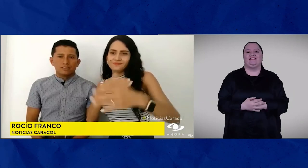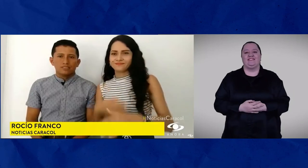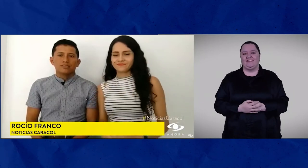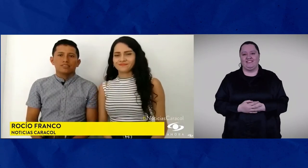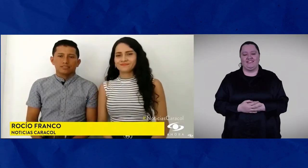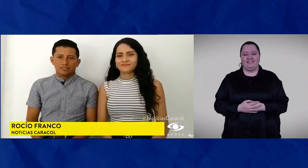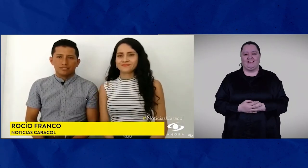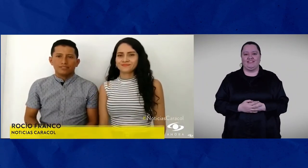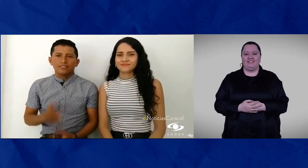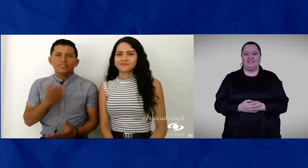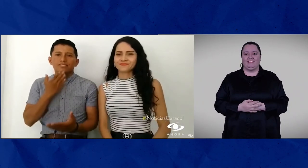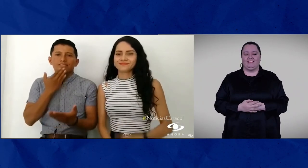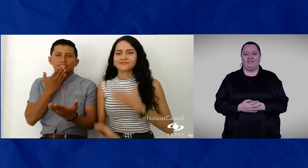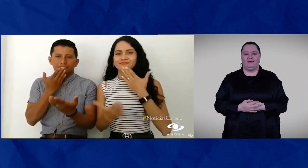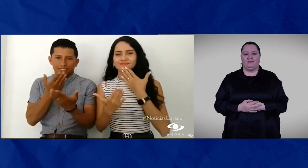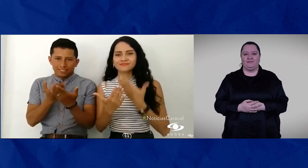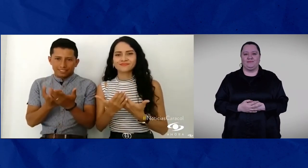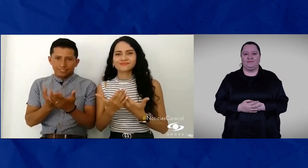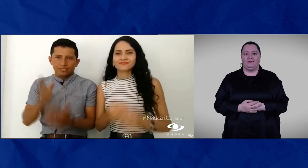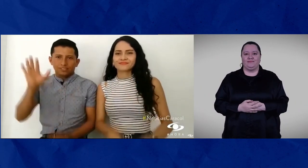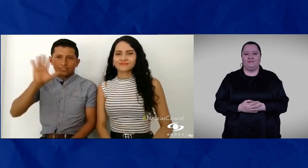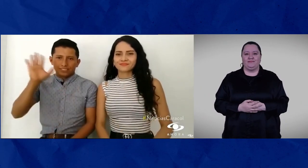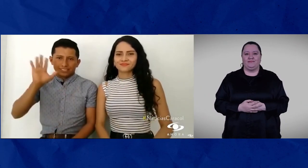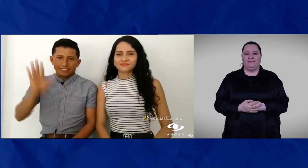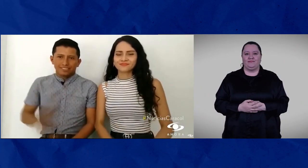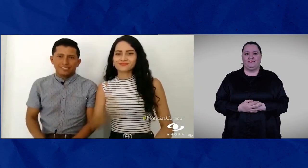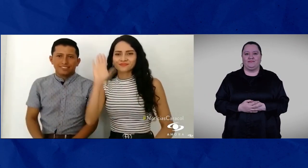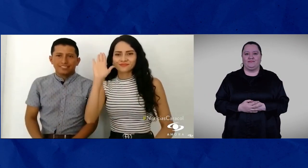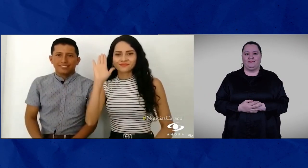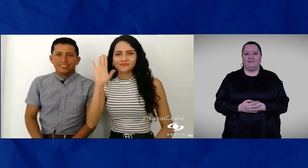agradecimiento. Gracias. Hasta luego.